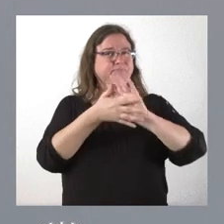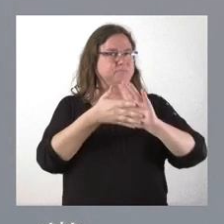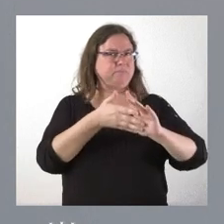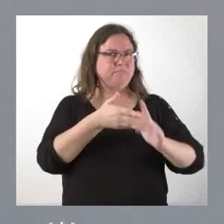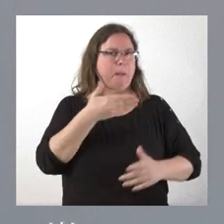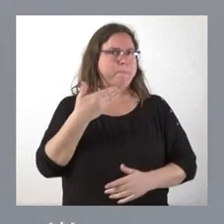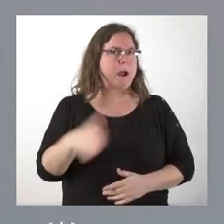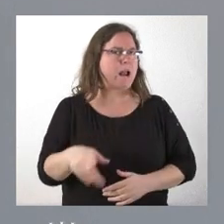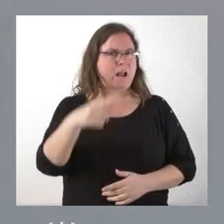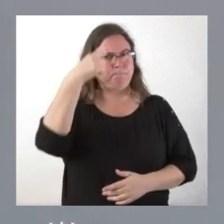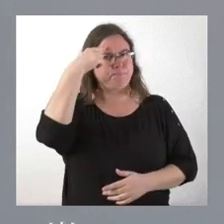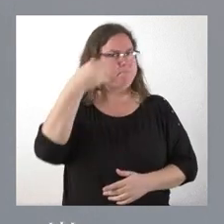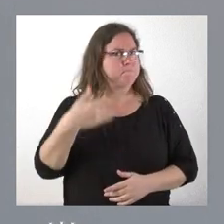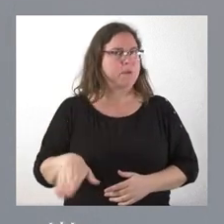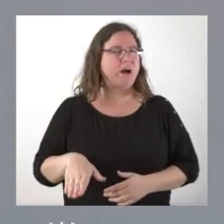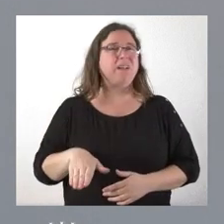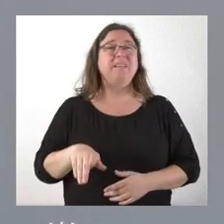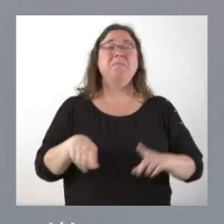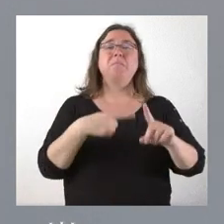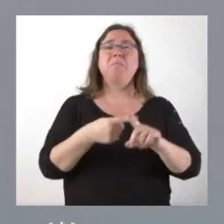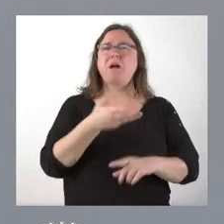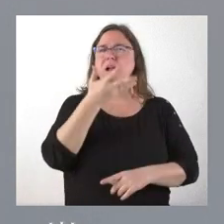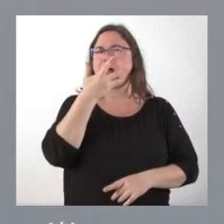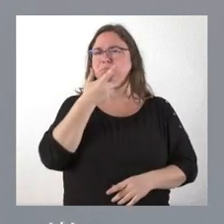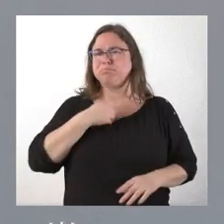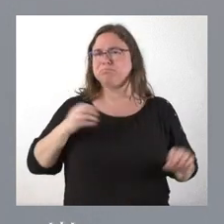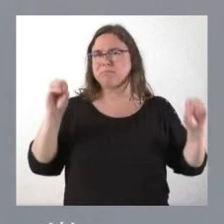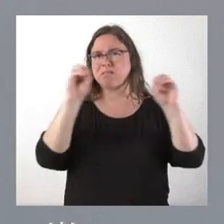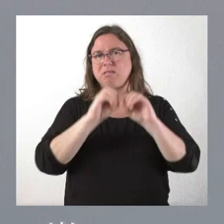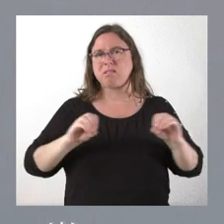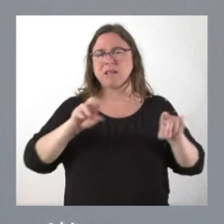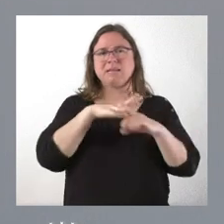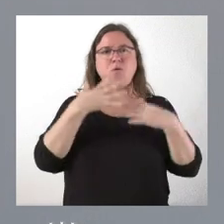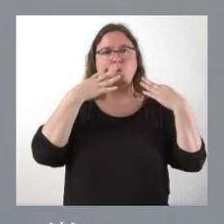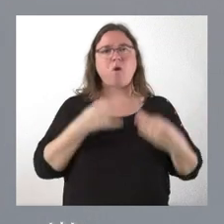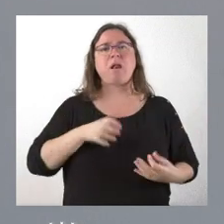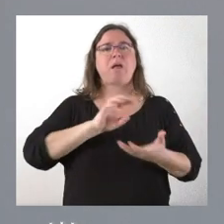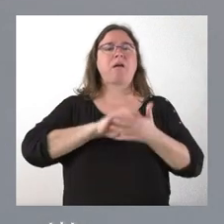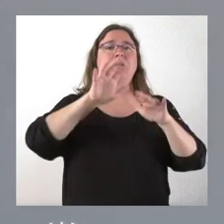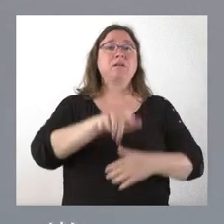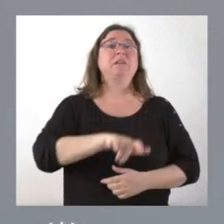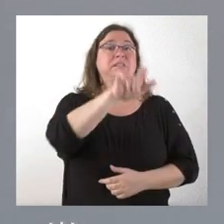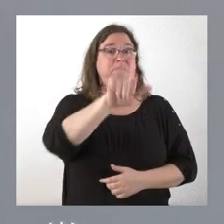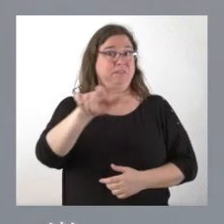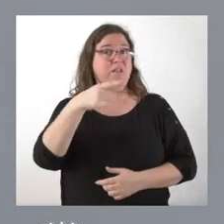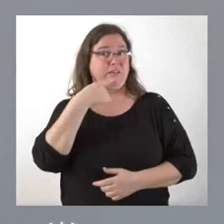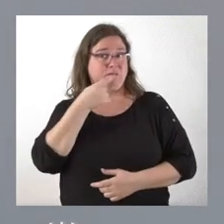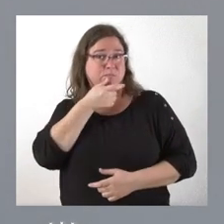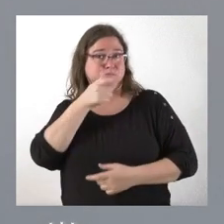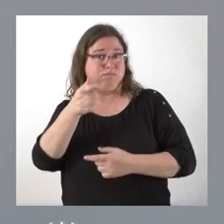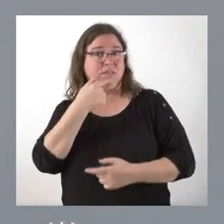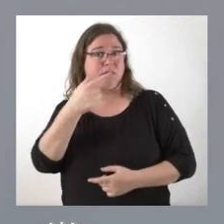y desde el desconocimiento profundo de la realidad de esta tierra. Y la persona que además ha hecho estas palabras